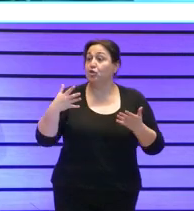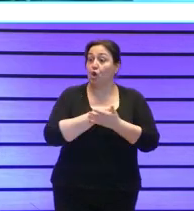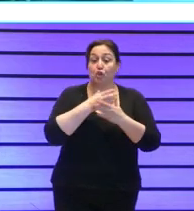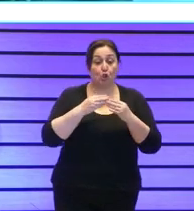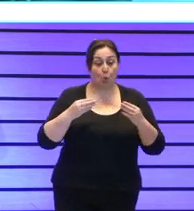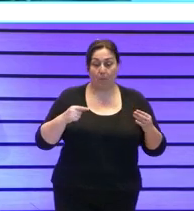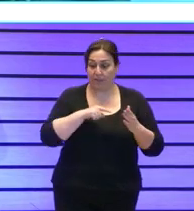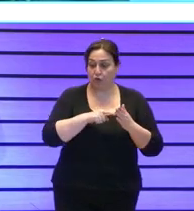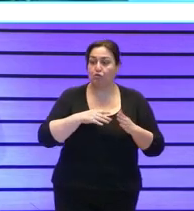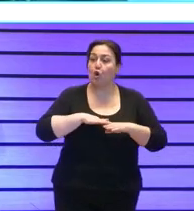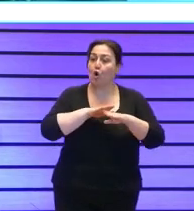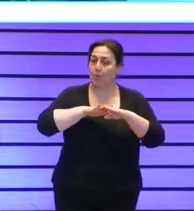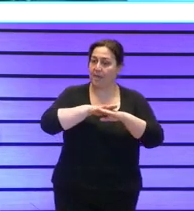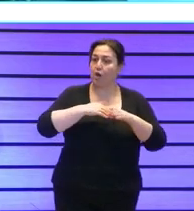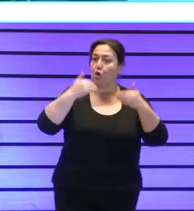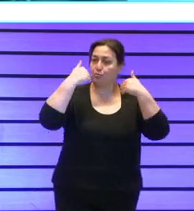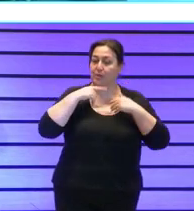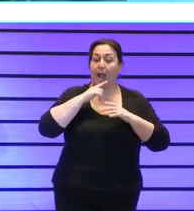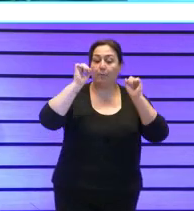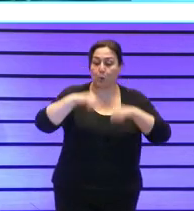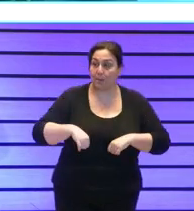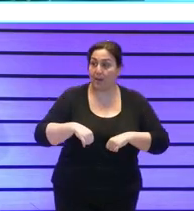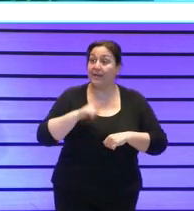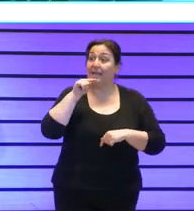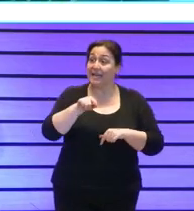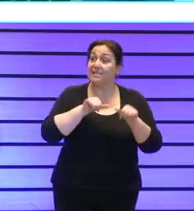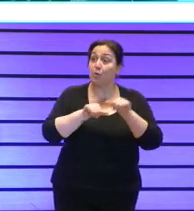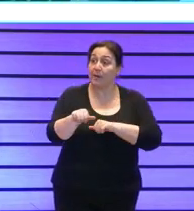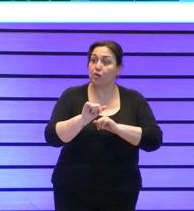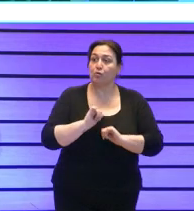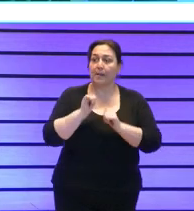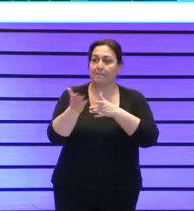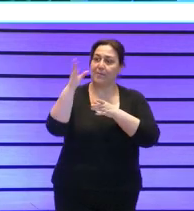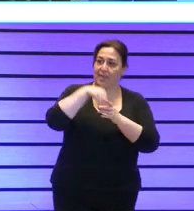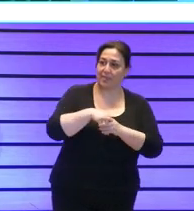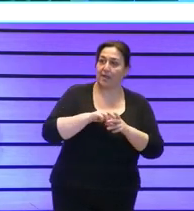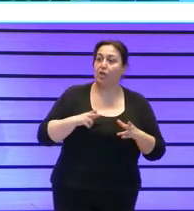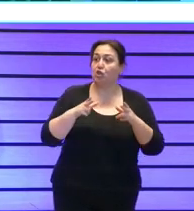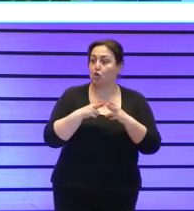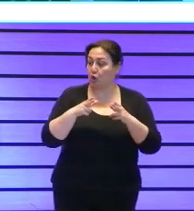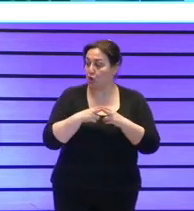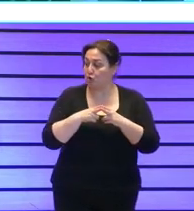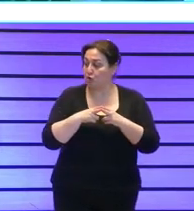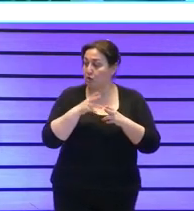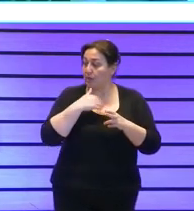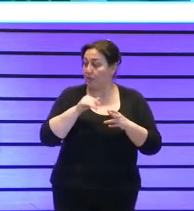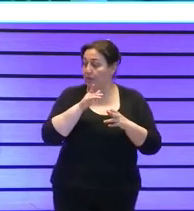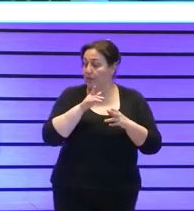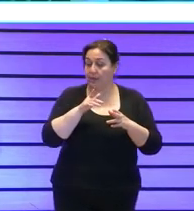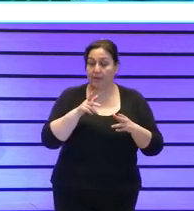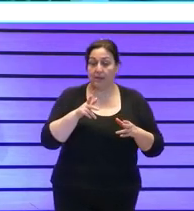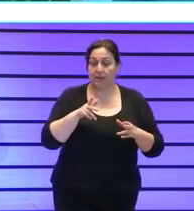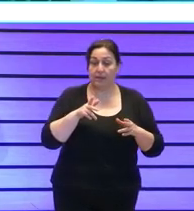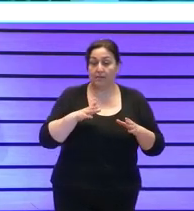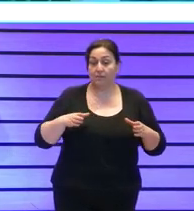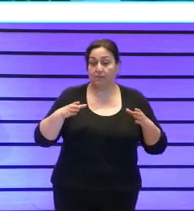los documentos por el órgano de gobierno y en ese momento nos incorporamos como socios del World Compliant pasamos a